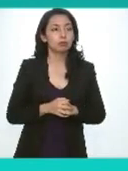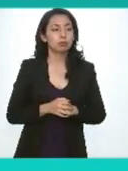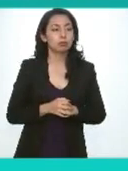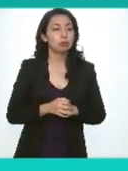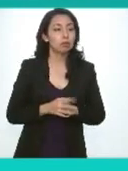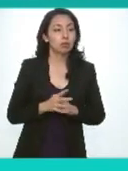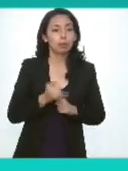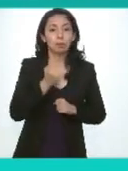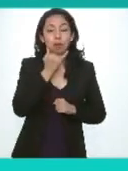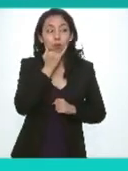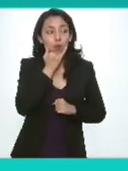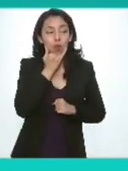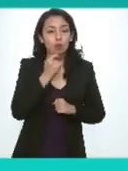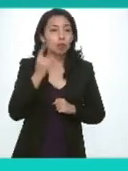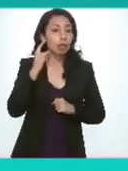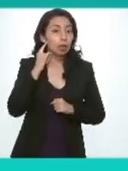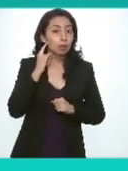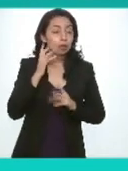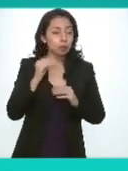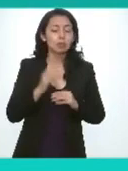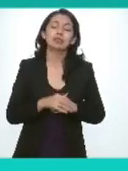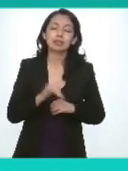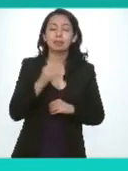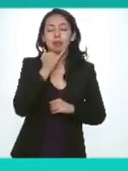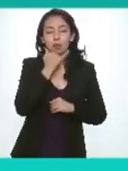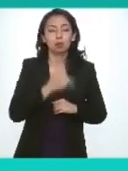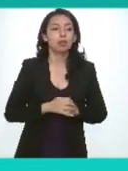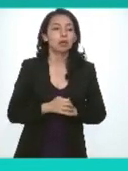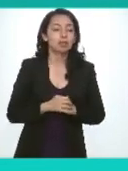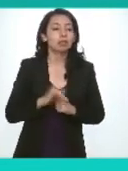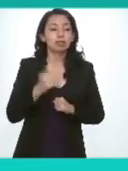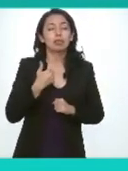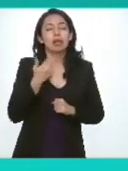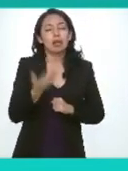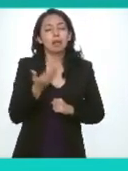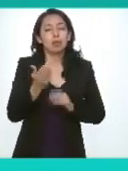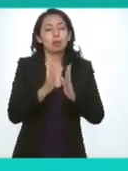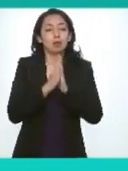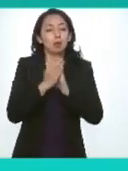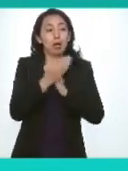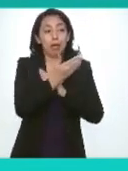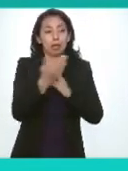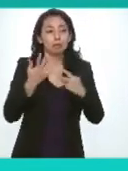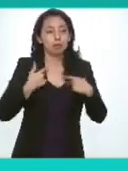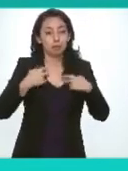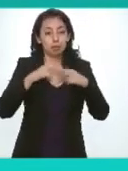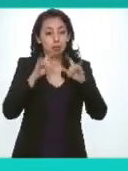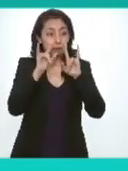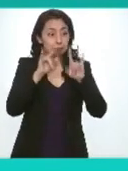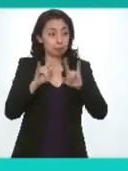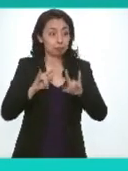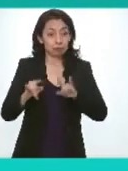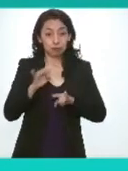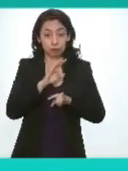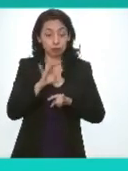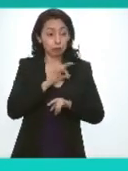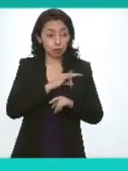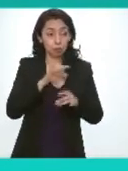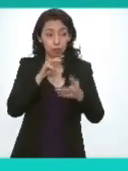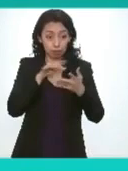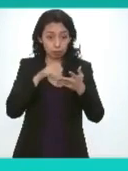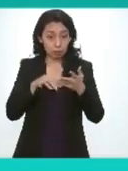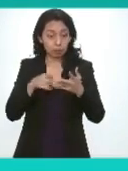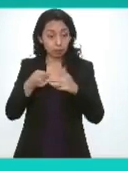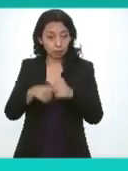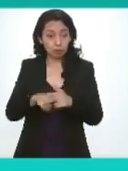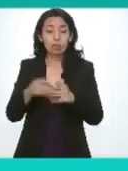comisionada presidenta se fue el sonido si le solicito por favor consultar a los presentes si se dispensa la lectura